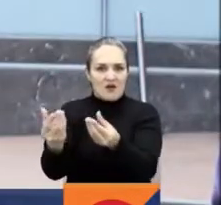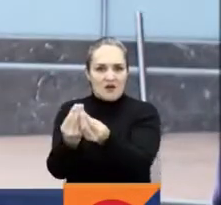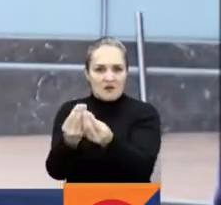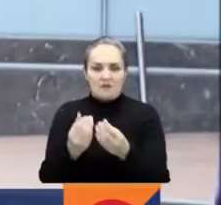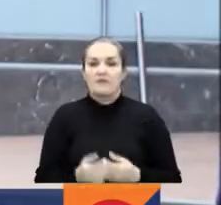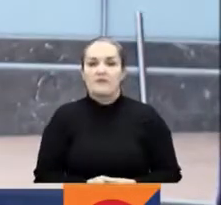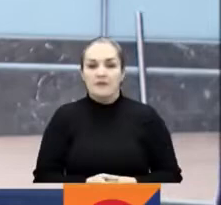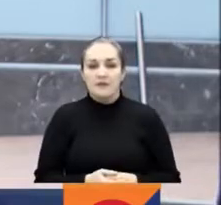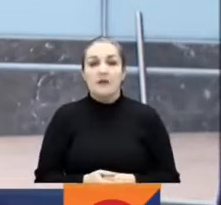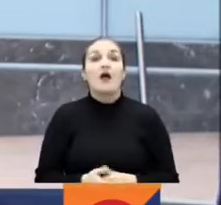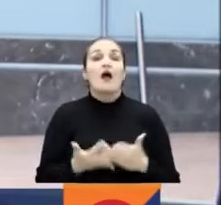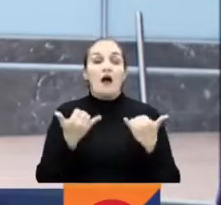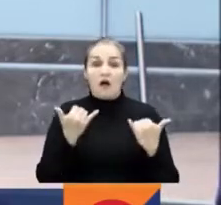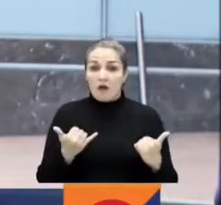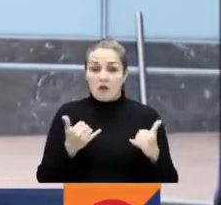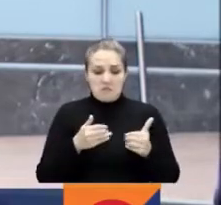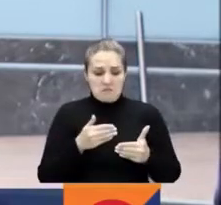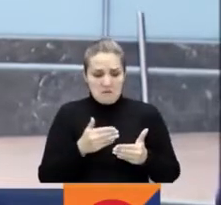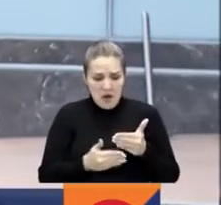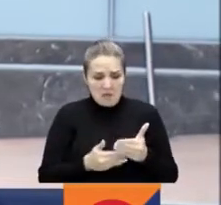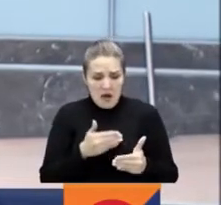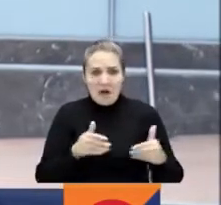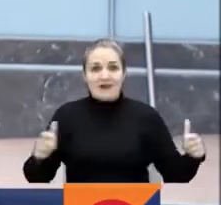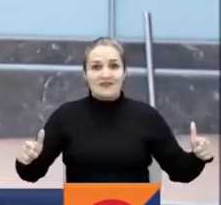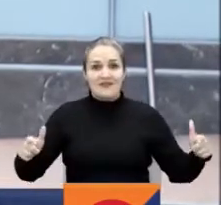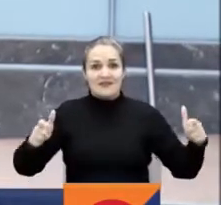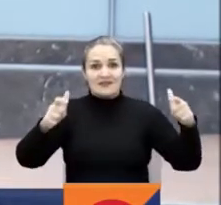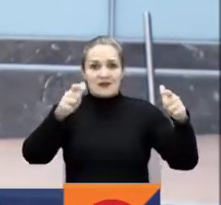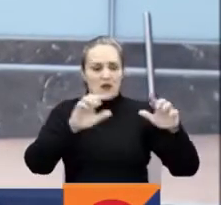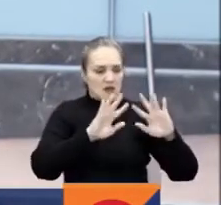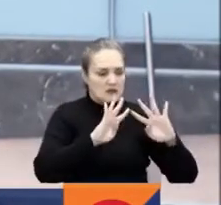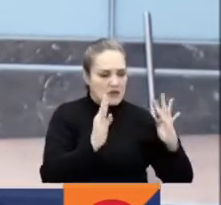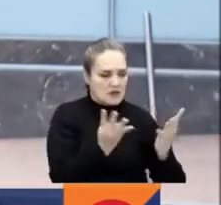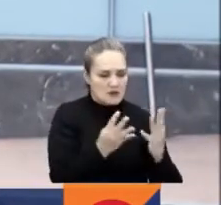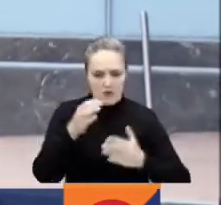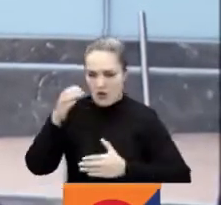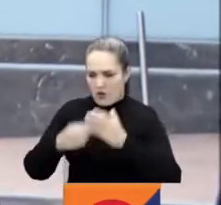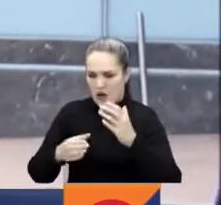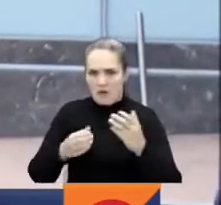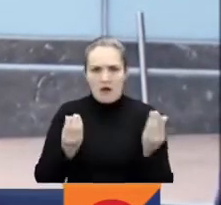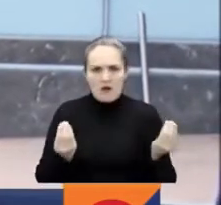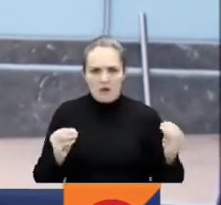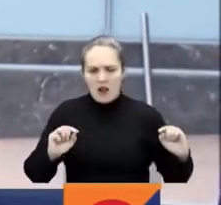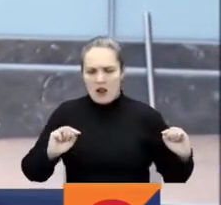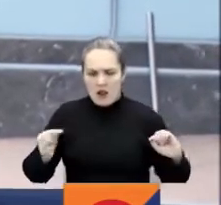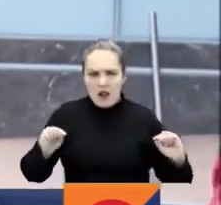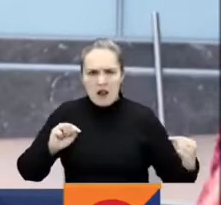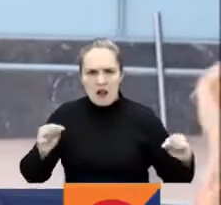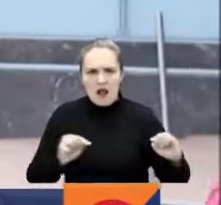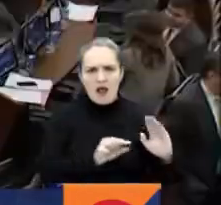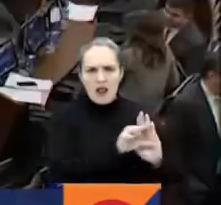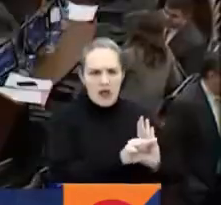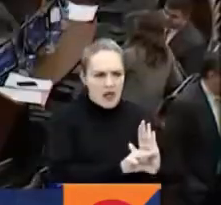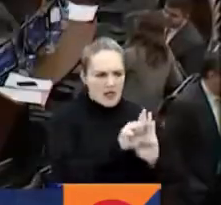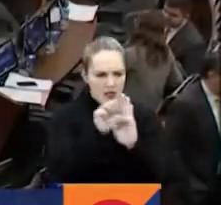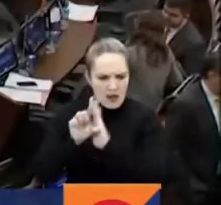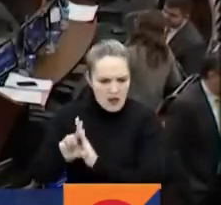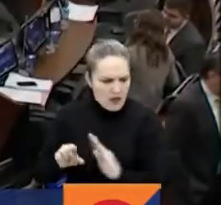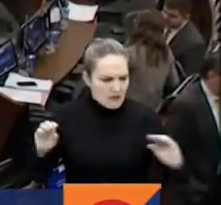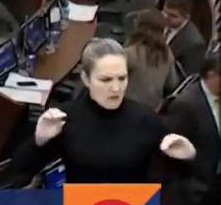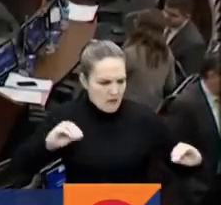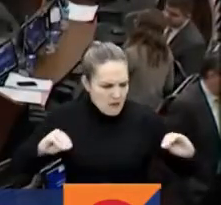construir rápidamente en los primeros meses del Senado, yo creo que en el primer mes, a través de audiencias públicas en diferentes partes del país.